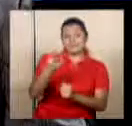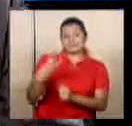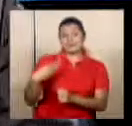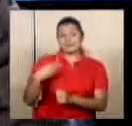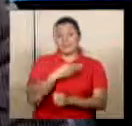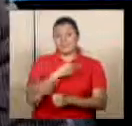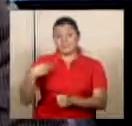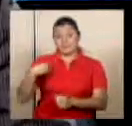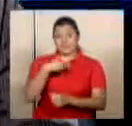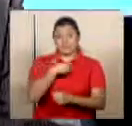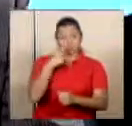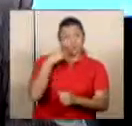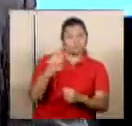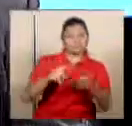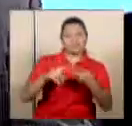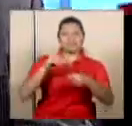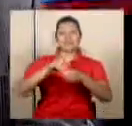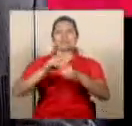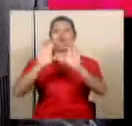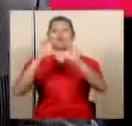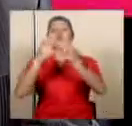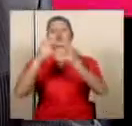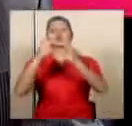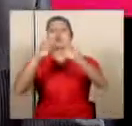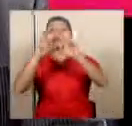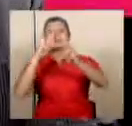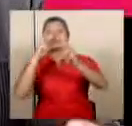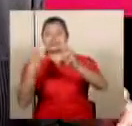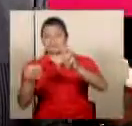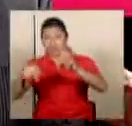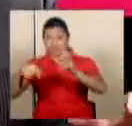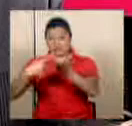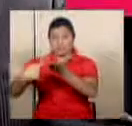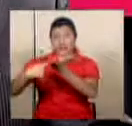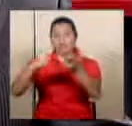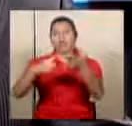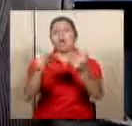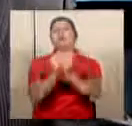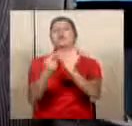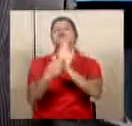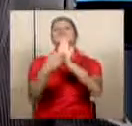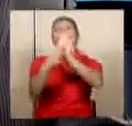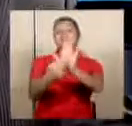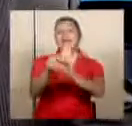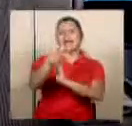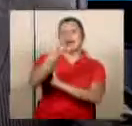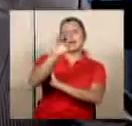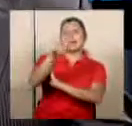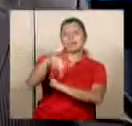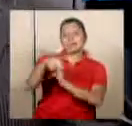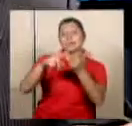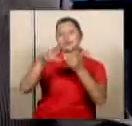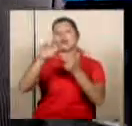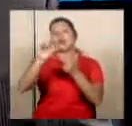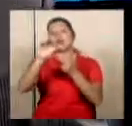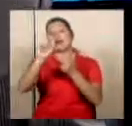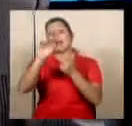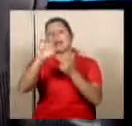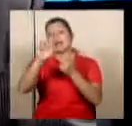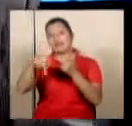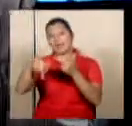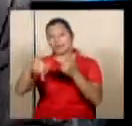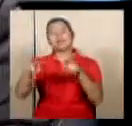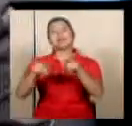Hacienda con los diputados de la comisión de Hacendarios que aquí estuvieron discutiendo con los representantes de la ANEP y de la UCAEP que también